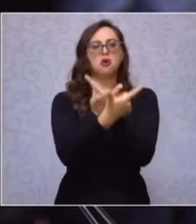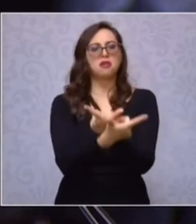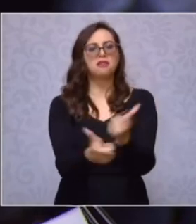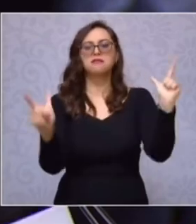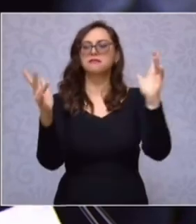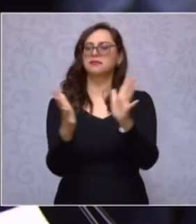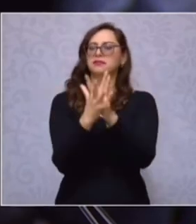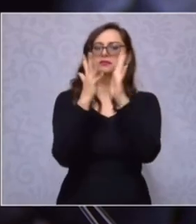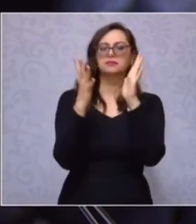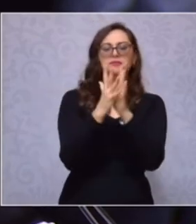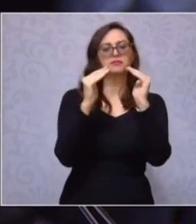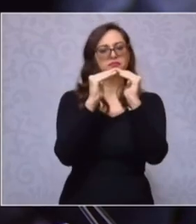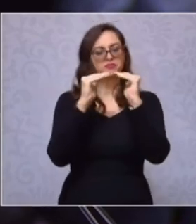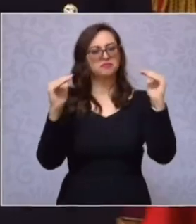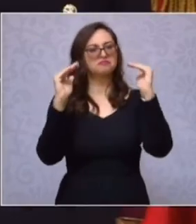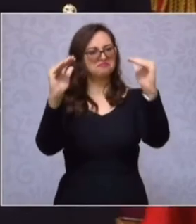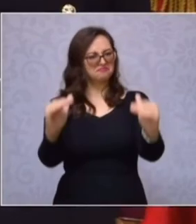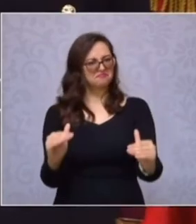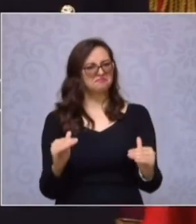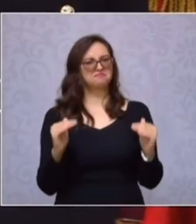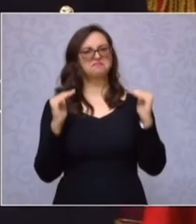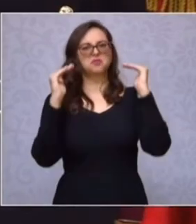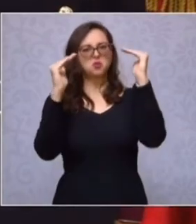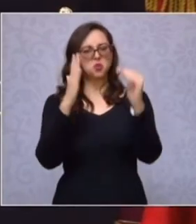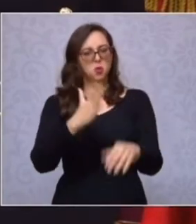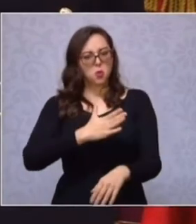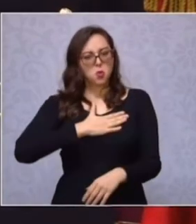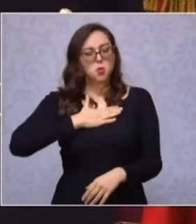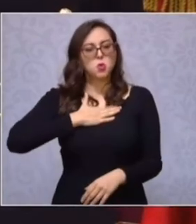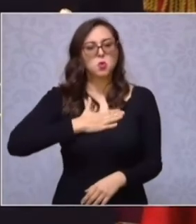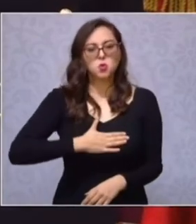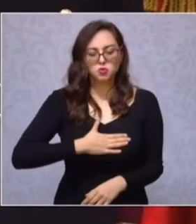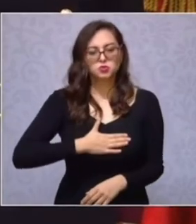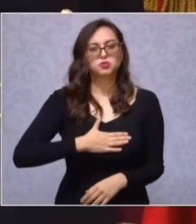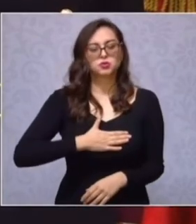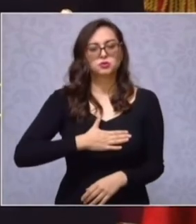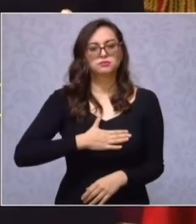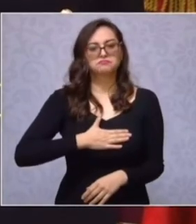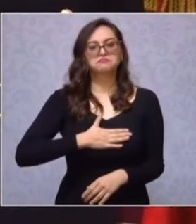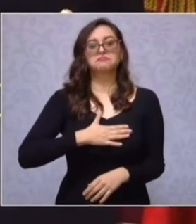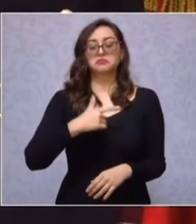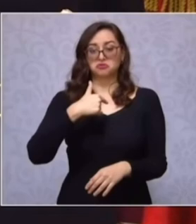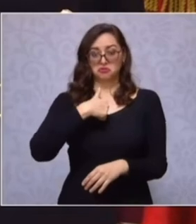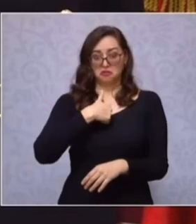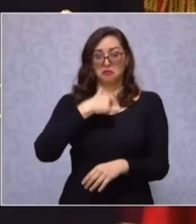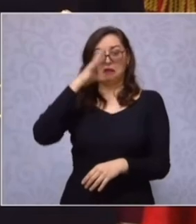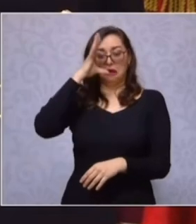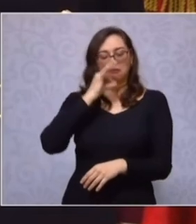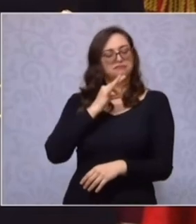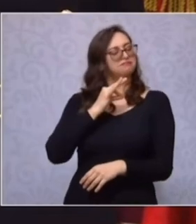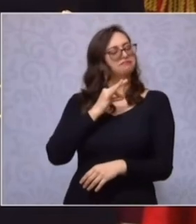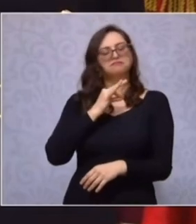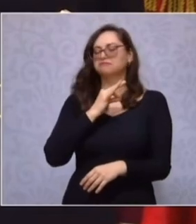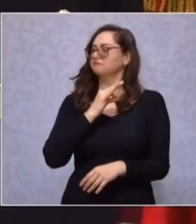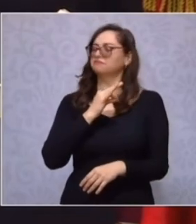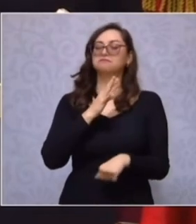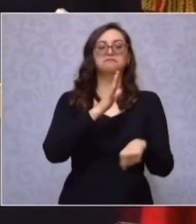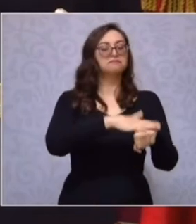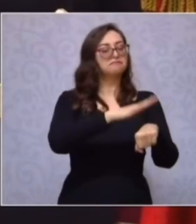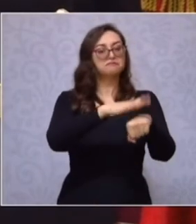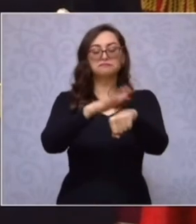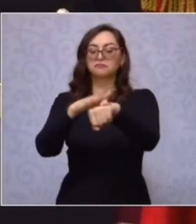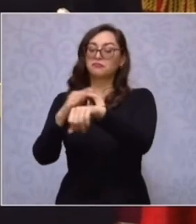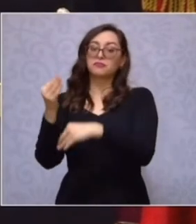democrático, soberano y justo. No les voy a defraudar, les convoco